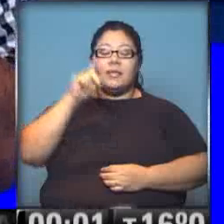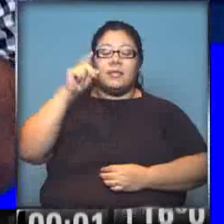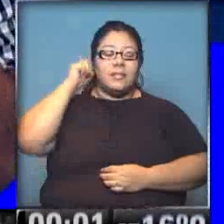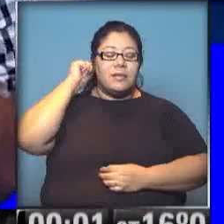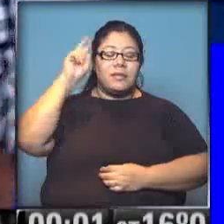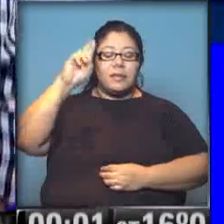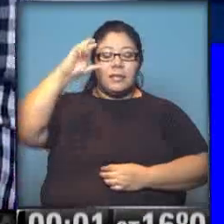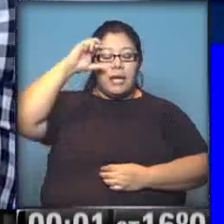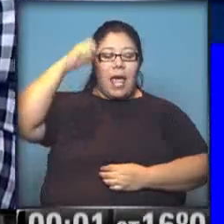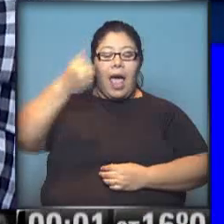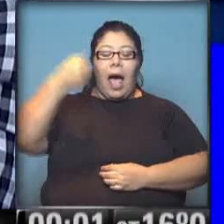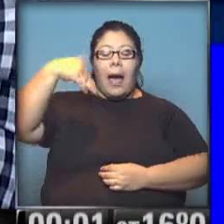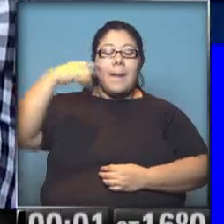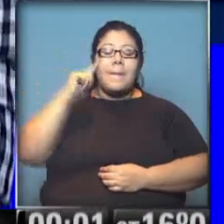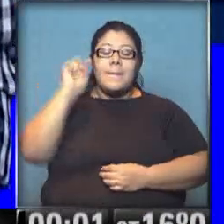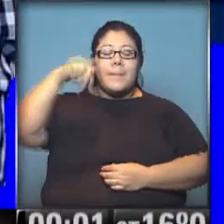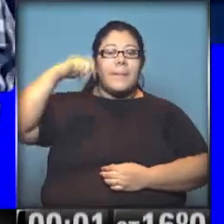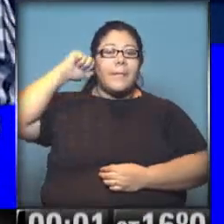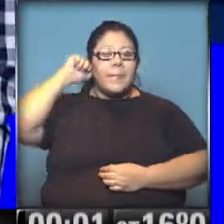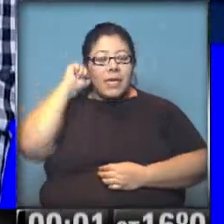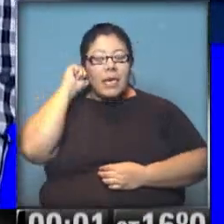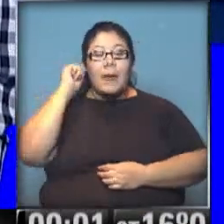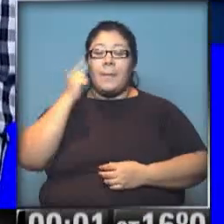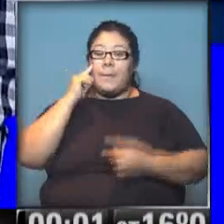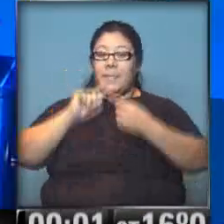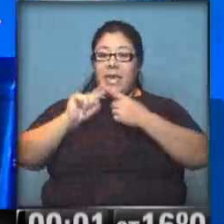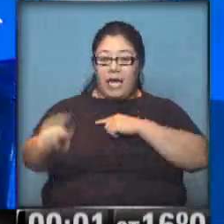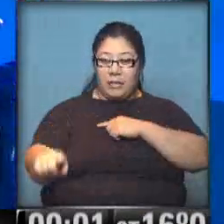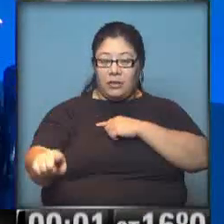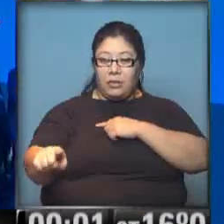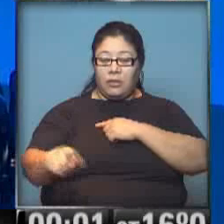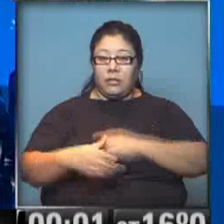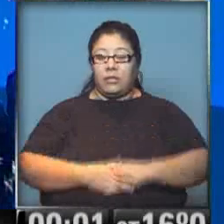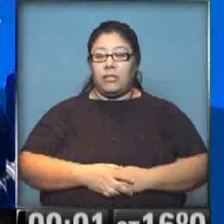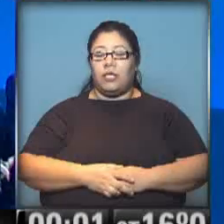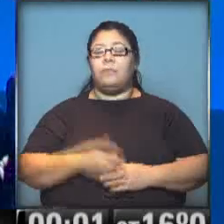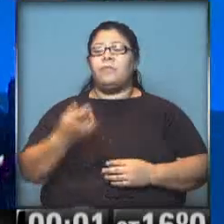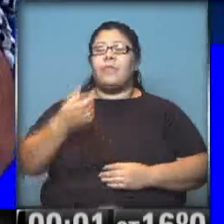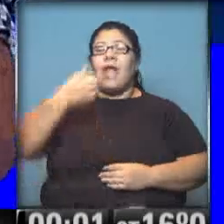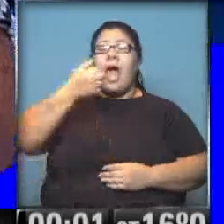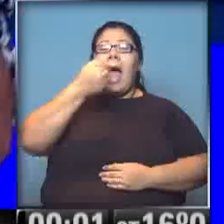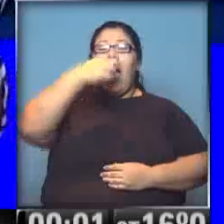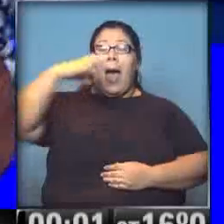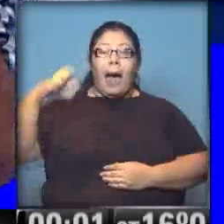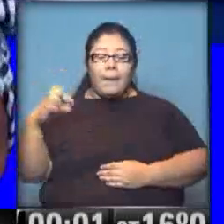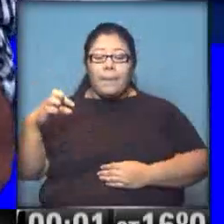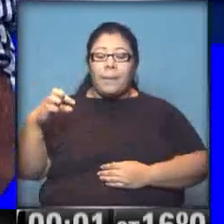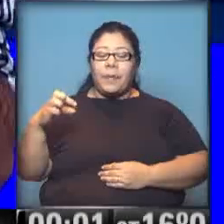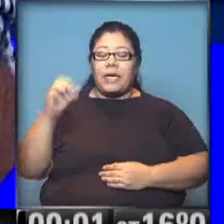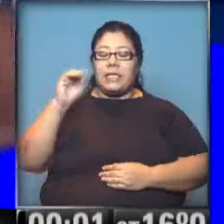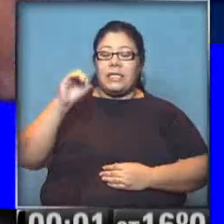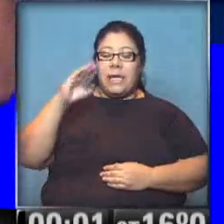canal... propio canal. Tu propio canal de televisión, exactamente. ¿Y qué hay hacer? ver, podemos probarlo en vivo, ¿no? Claro, bueno, salió una aplicación en marzo que se llama Meerkat, que sería